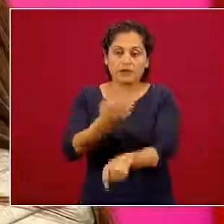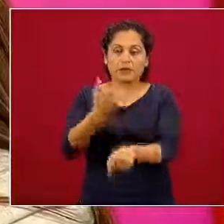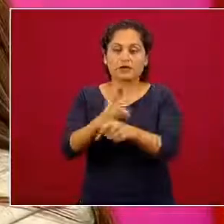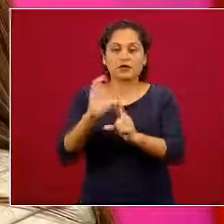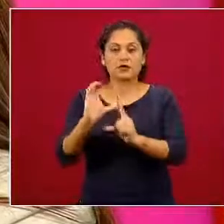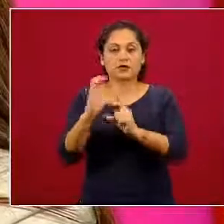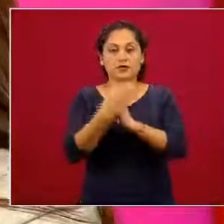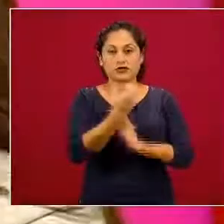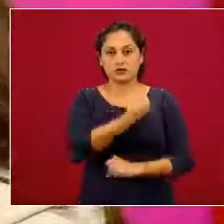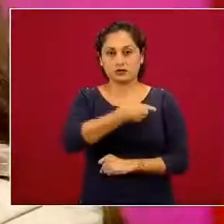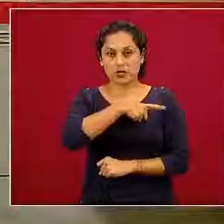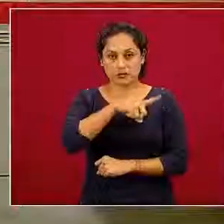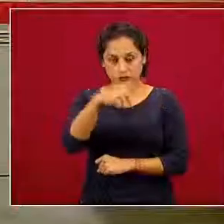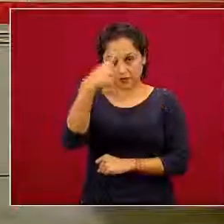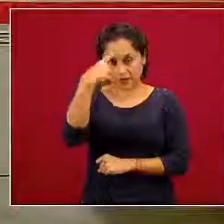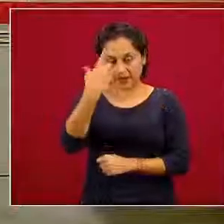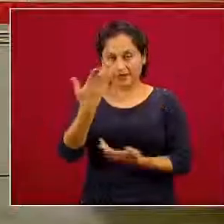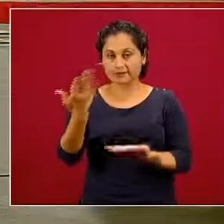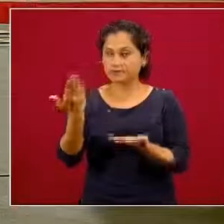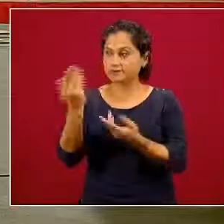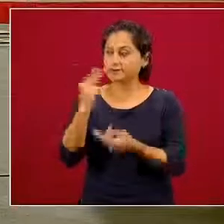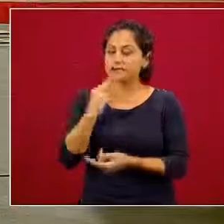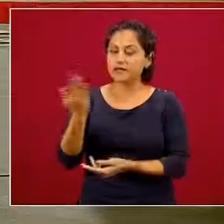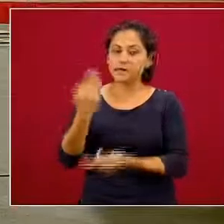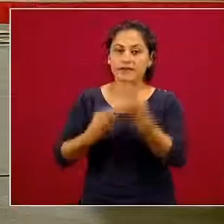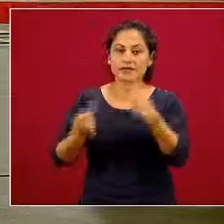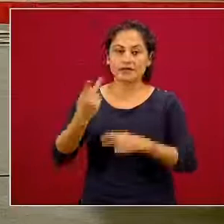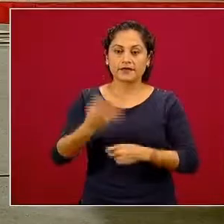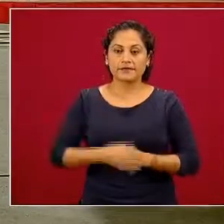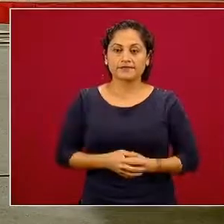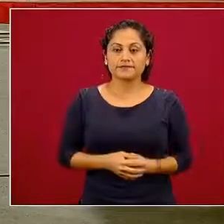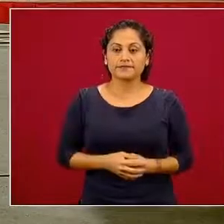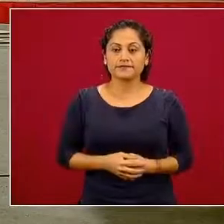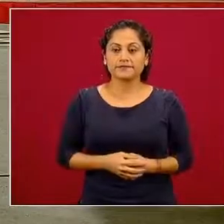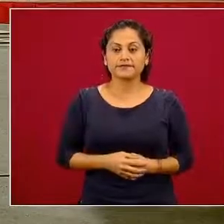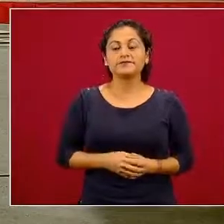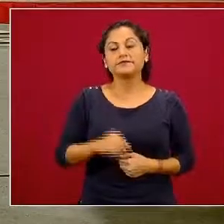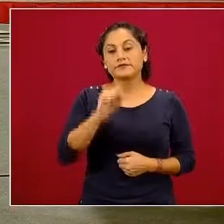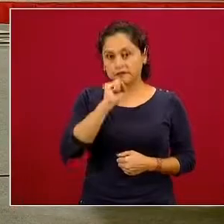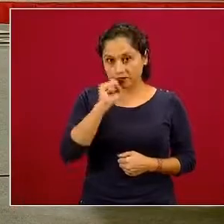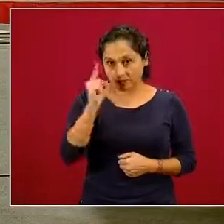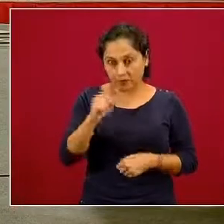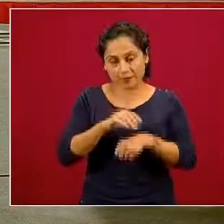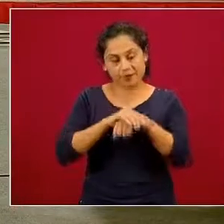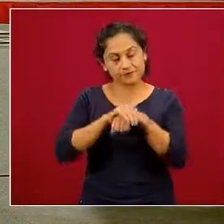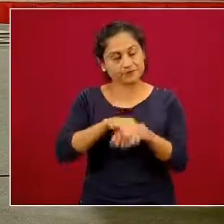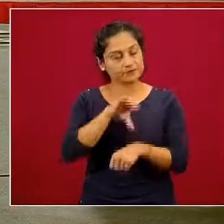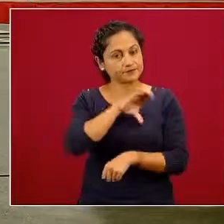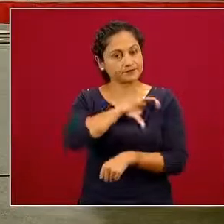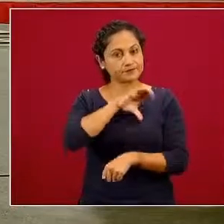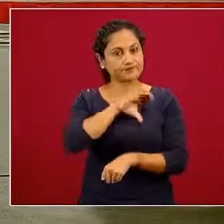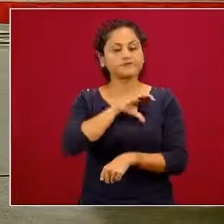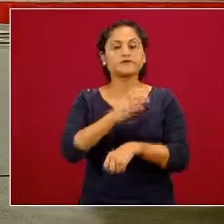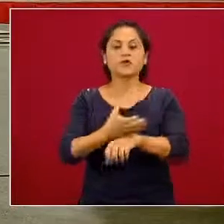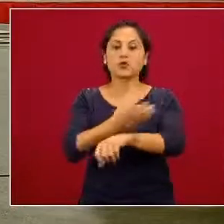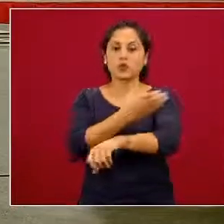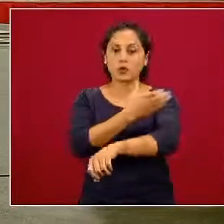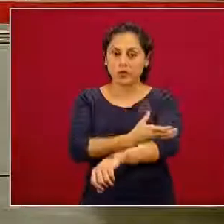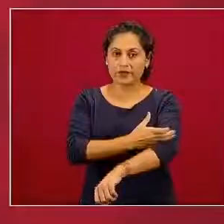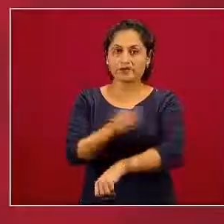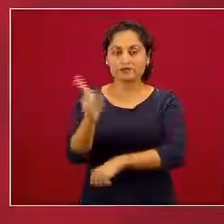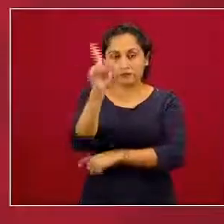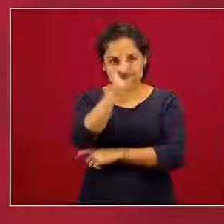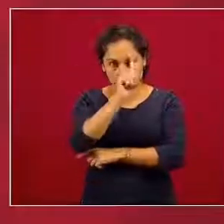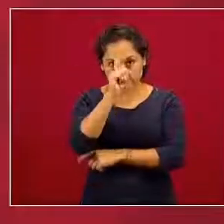de Salud Mental. Bienvenida, Diana. Gracias, doctor. Y nuestro buen amigo y colega, asesor